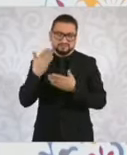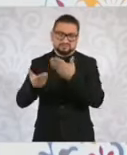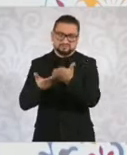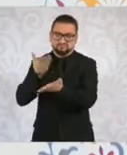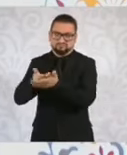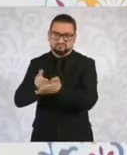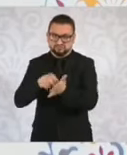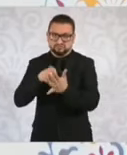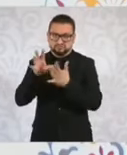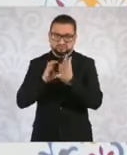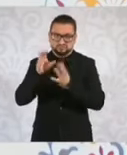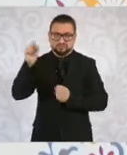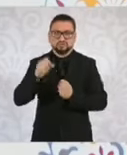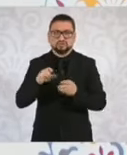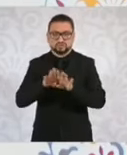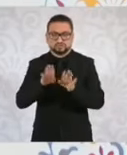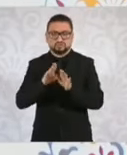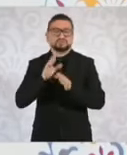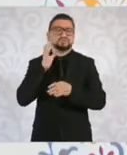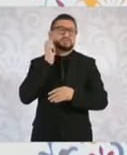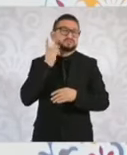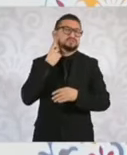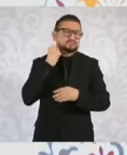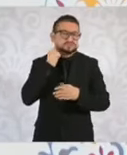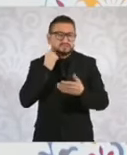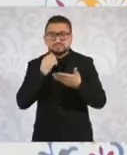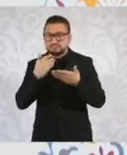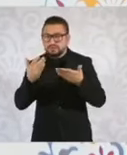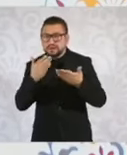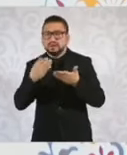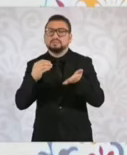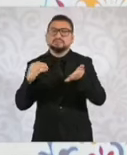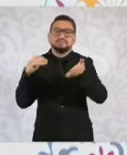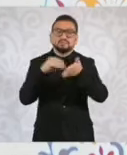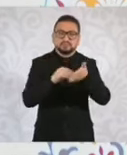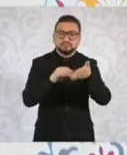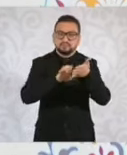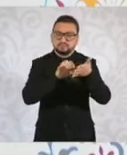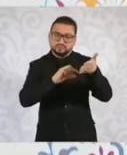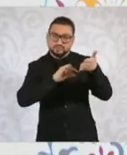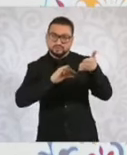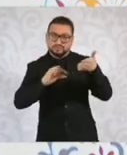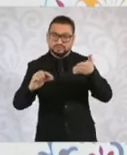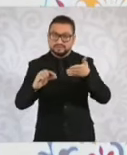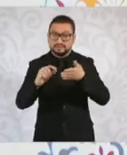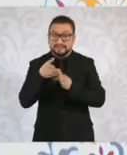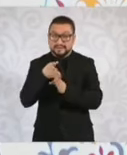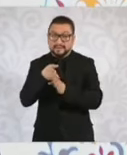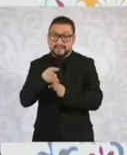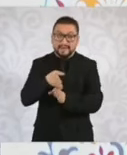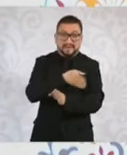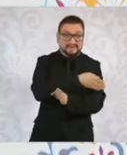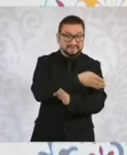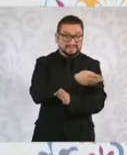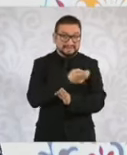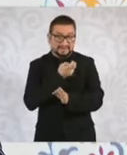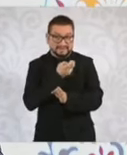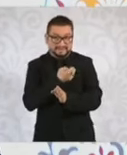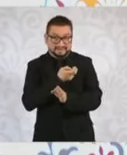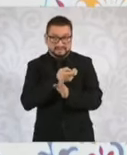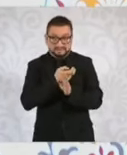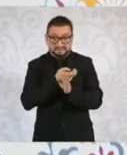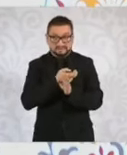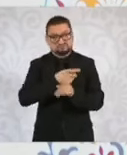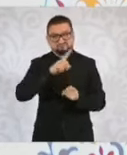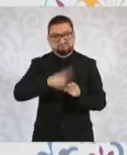constitucional, donde claramente se establece que todas las disposiciones contrarias al decreto de reforma se